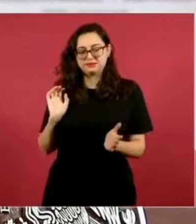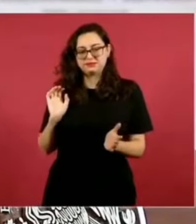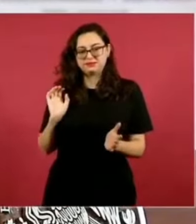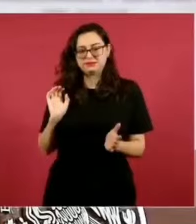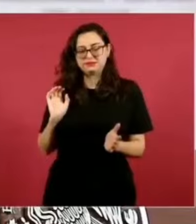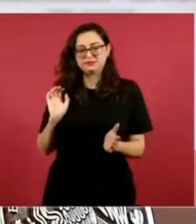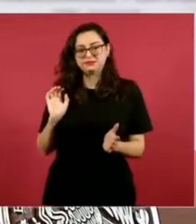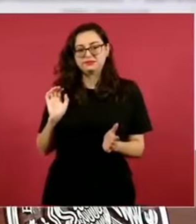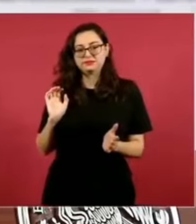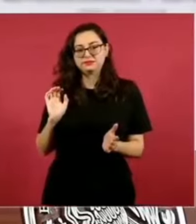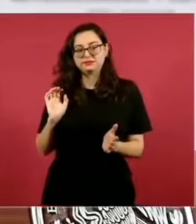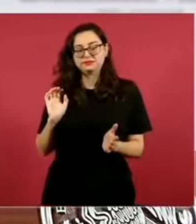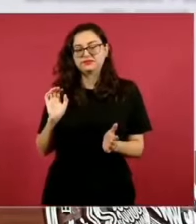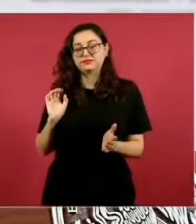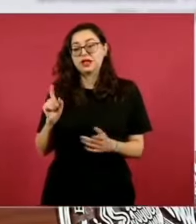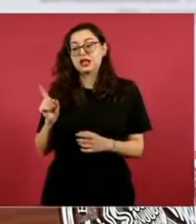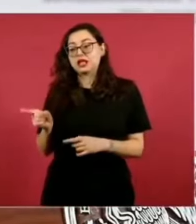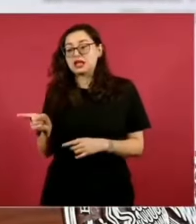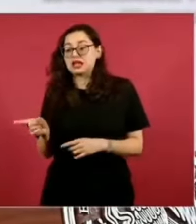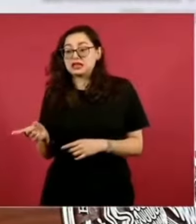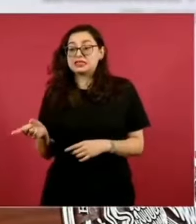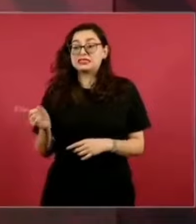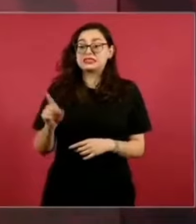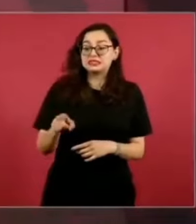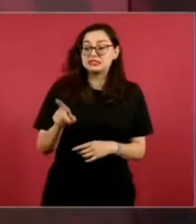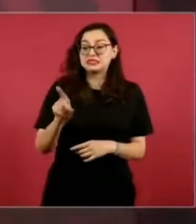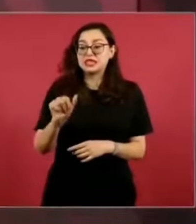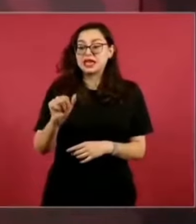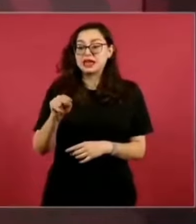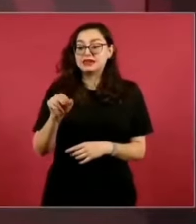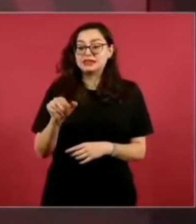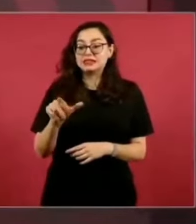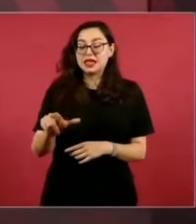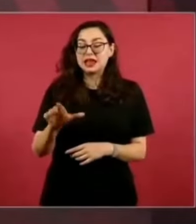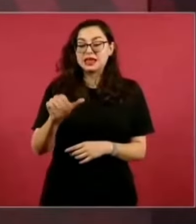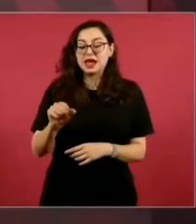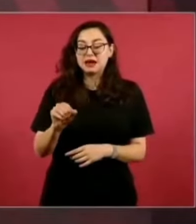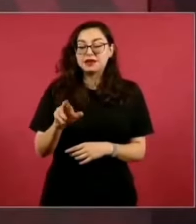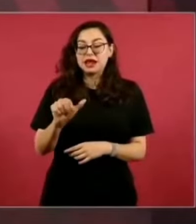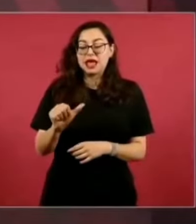era sobrino de Daniel Cabrera,